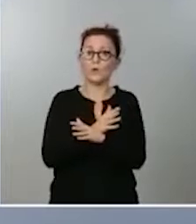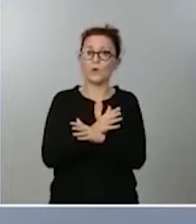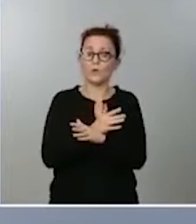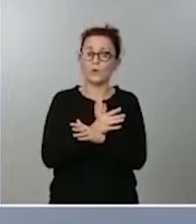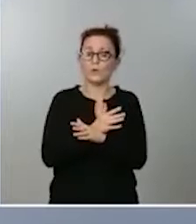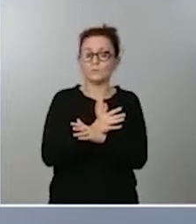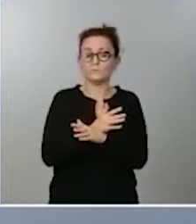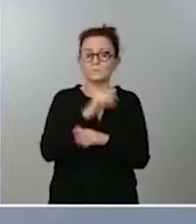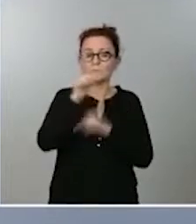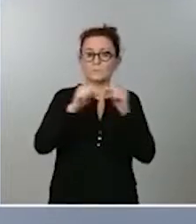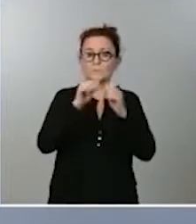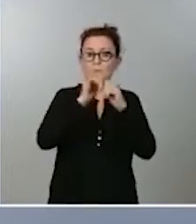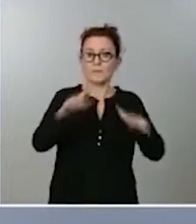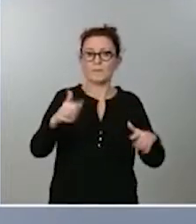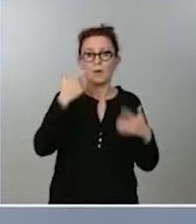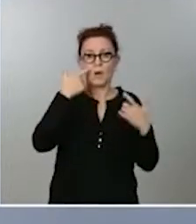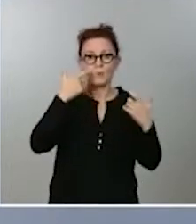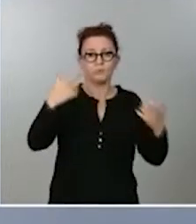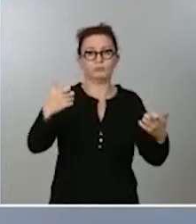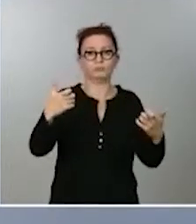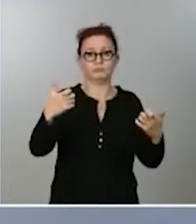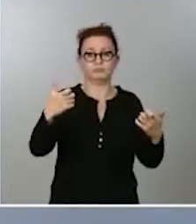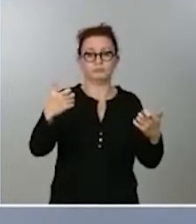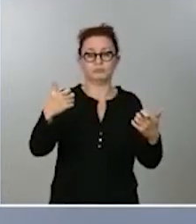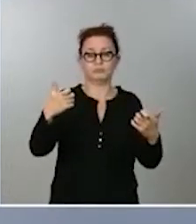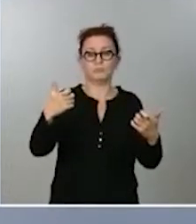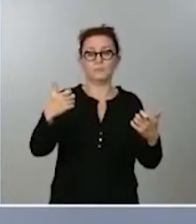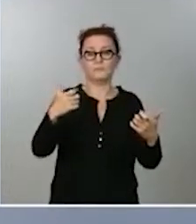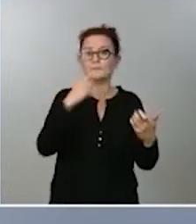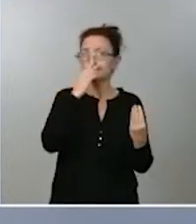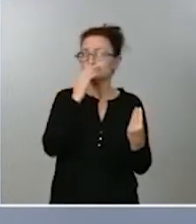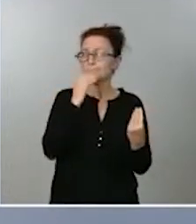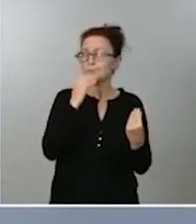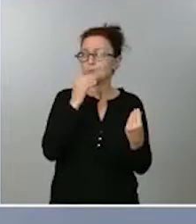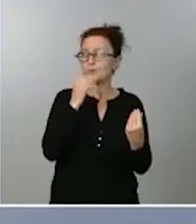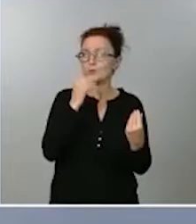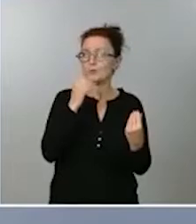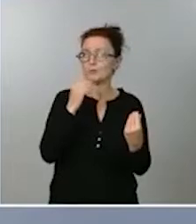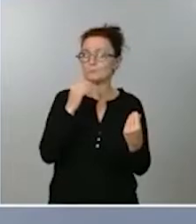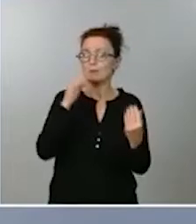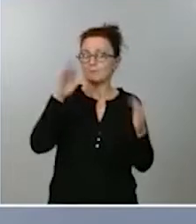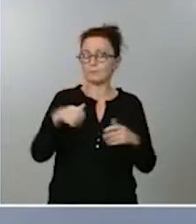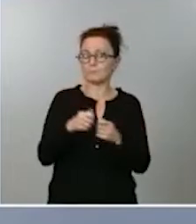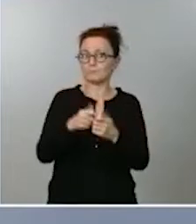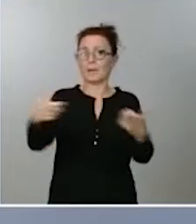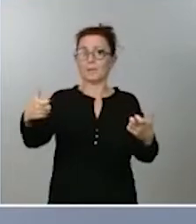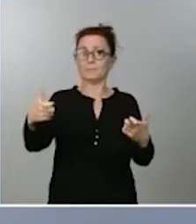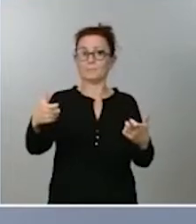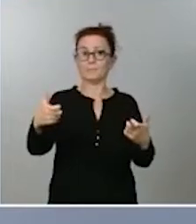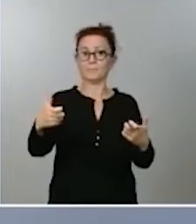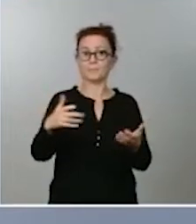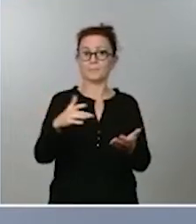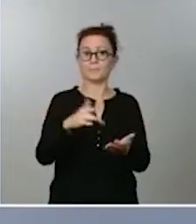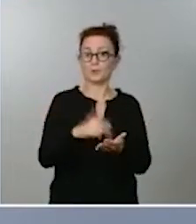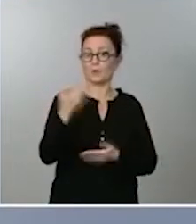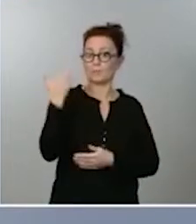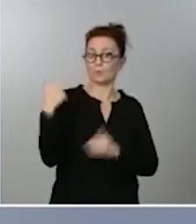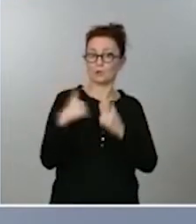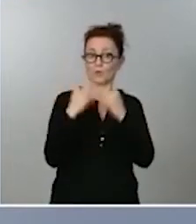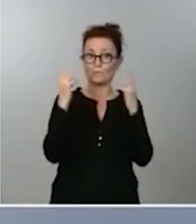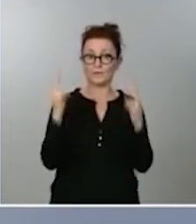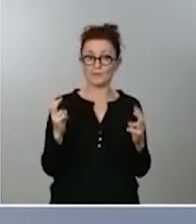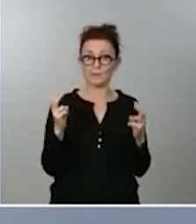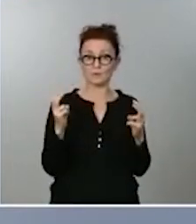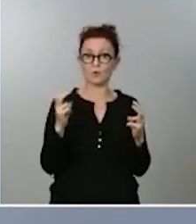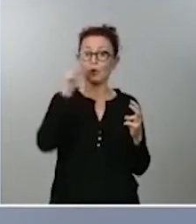pandemia en la dirección que la propia intuición sugiere y es que efectivamente cuando hubo un confinamiento y la gente estuvo más